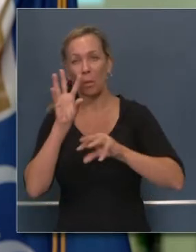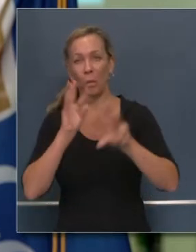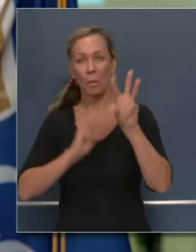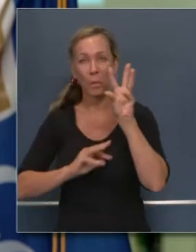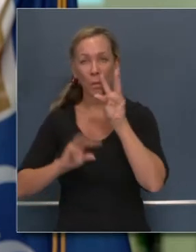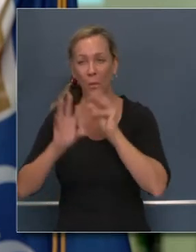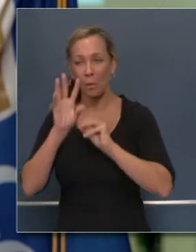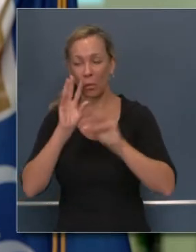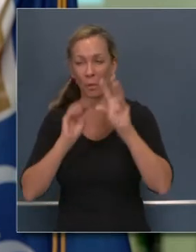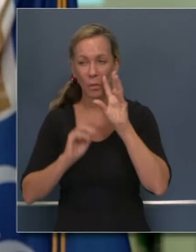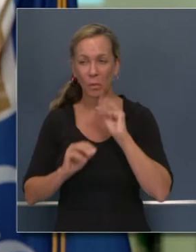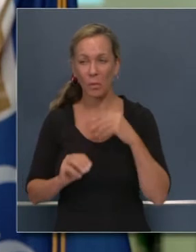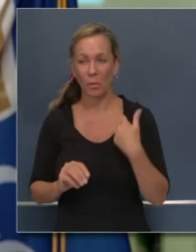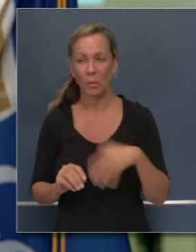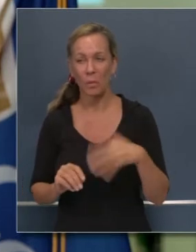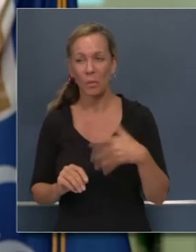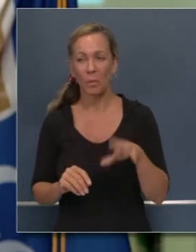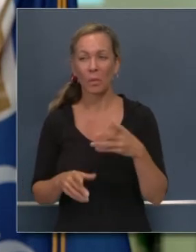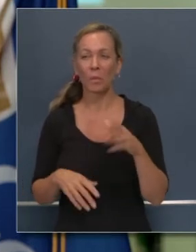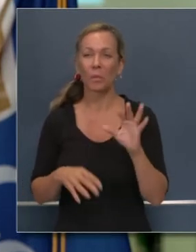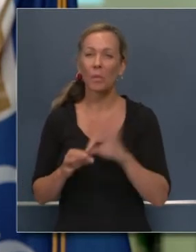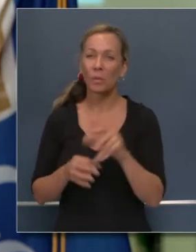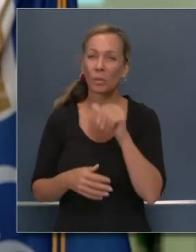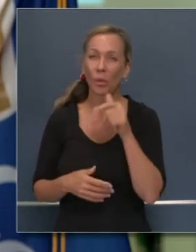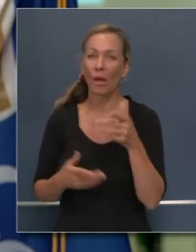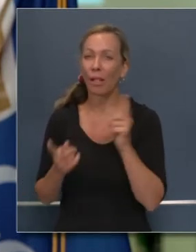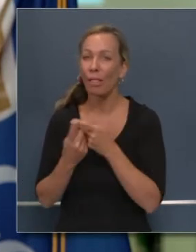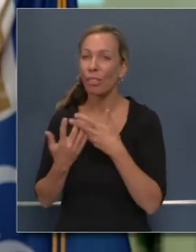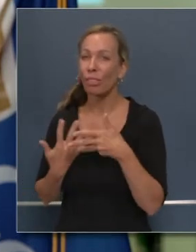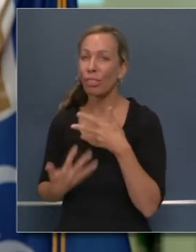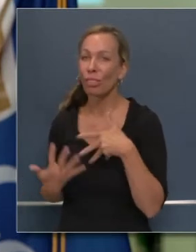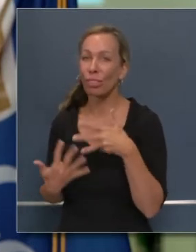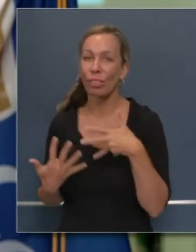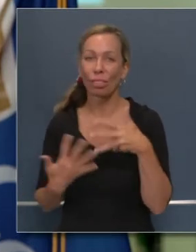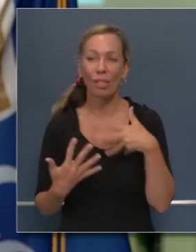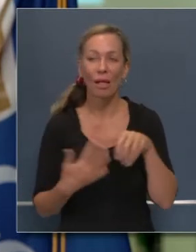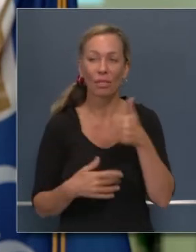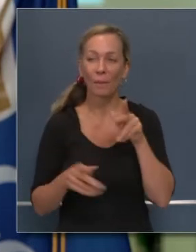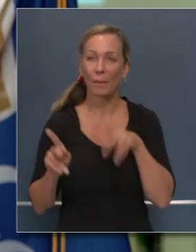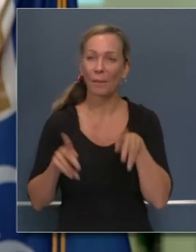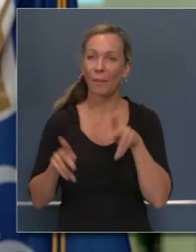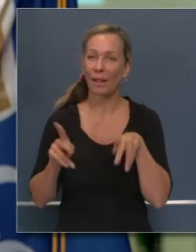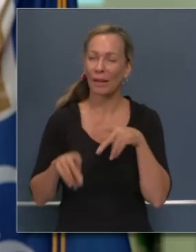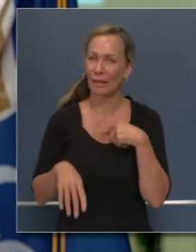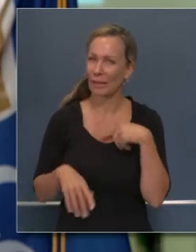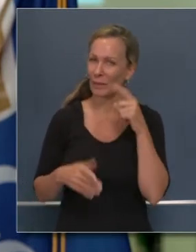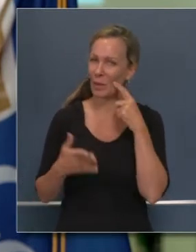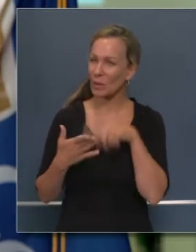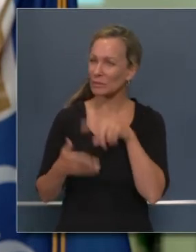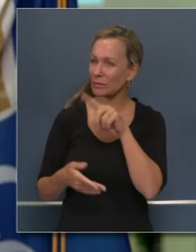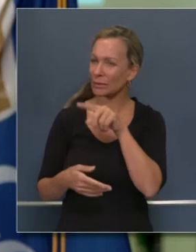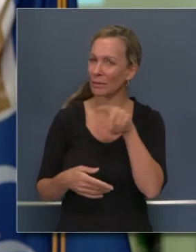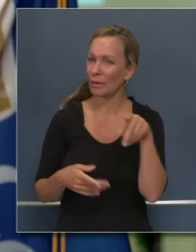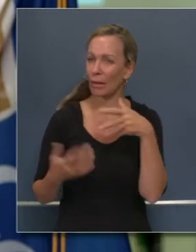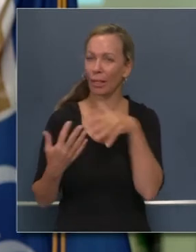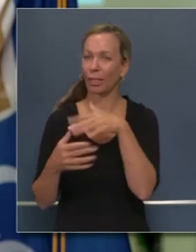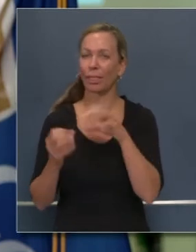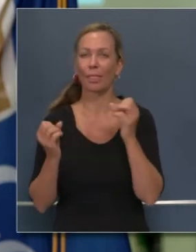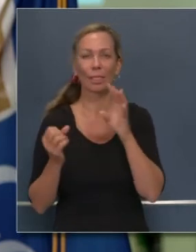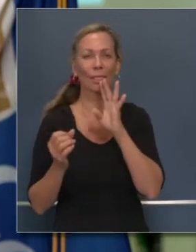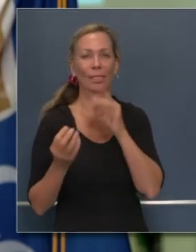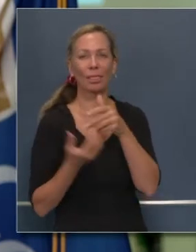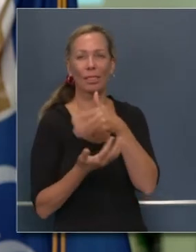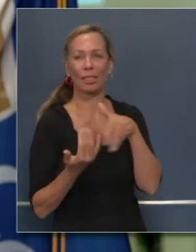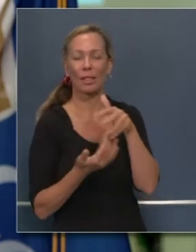importante. Discúlpenme por ser redundante, pero es importante que sigamos haciendo esto. Y voy a